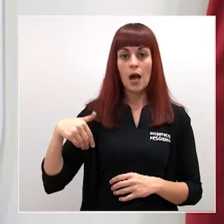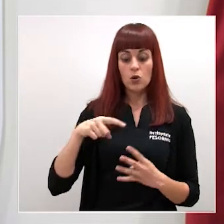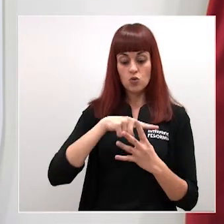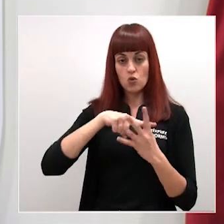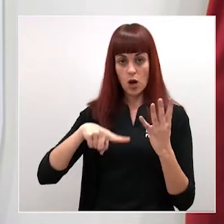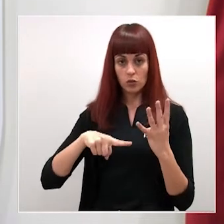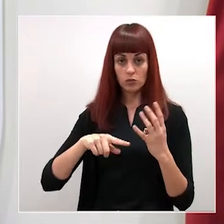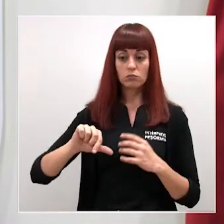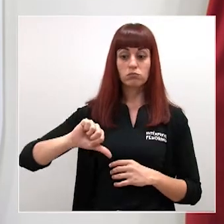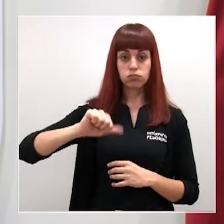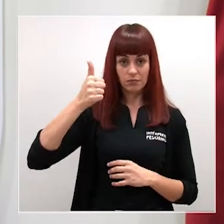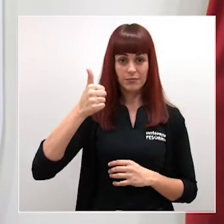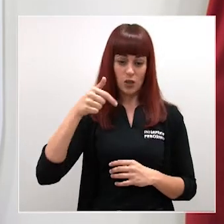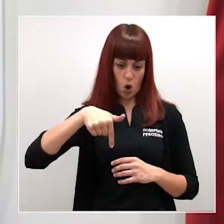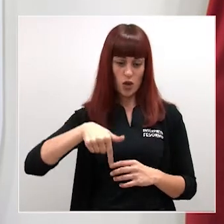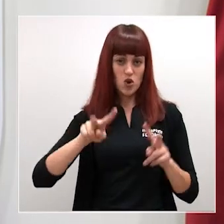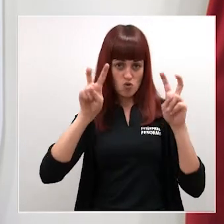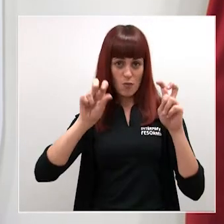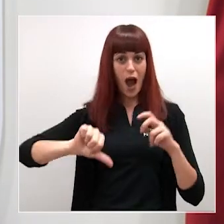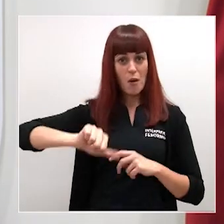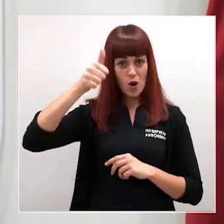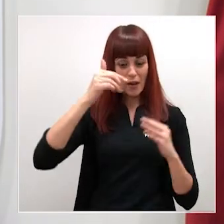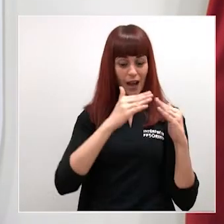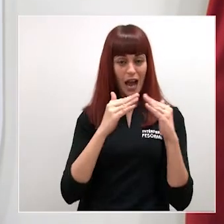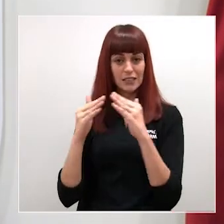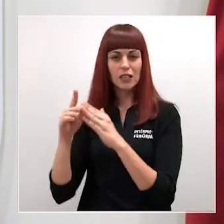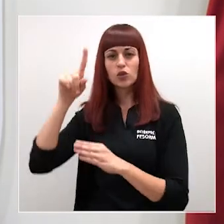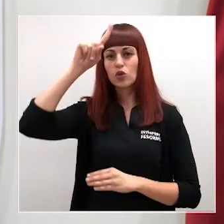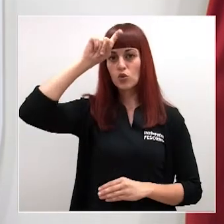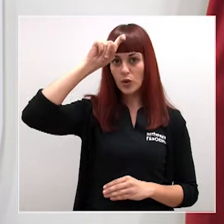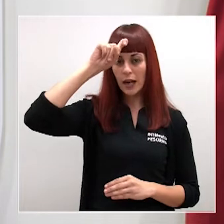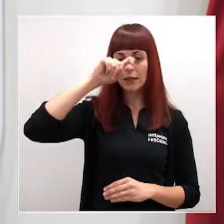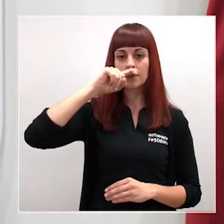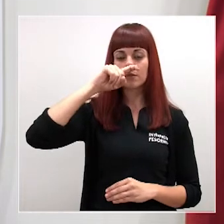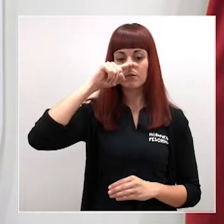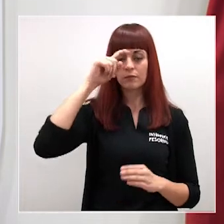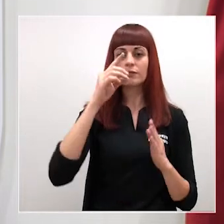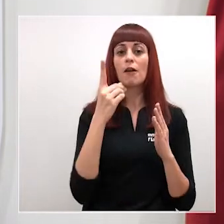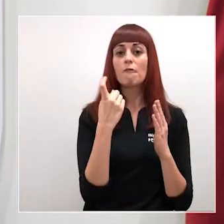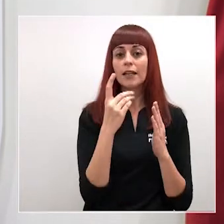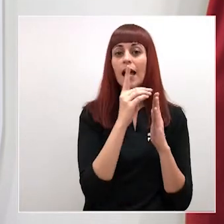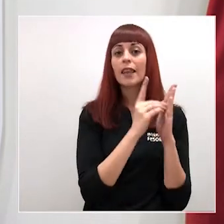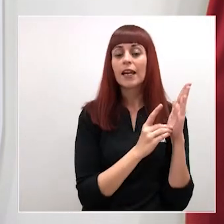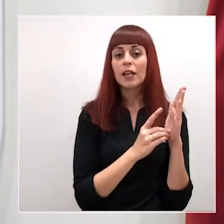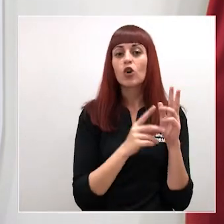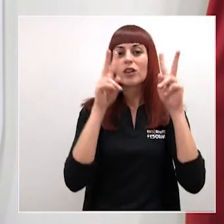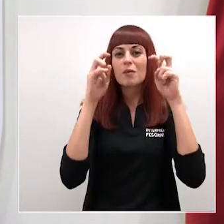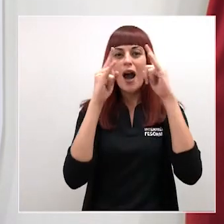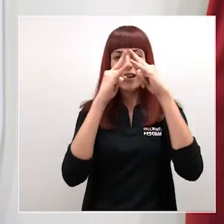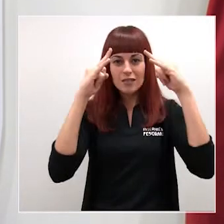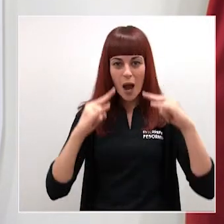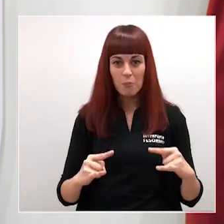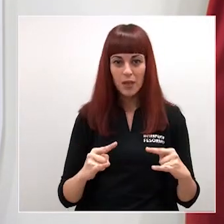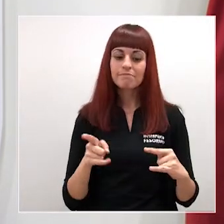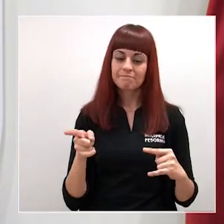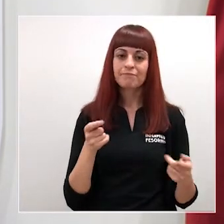esta nueva regulación sobre casas rurales, solo resta el decreto que regula los campings que se encuentran